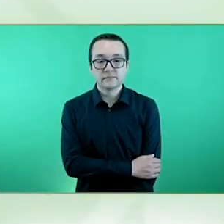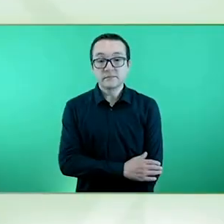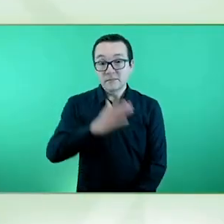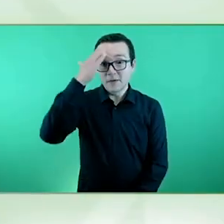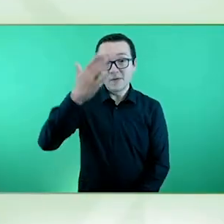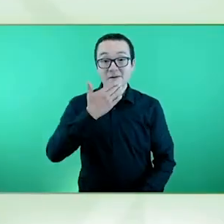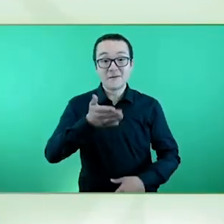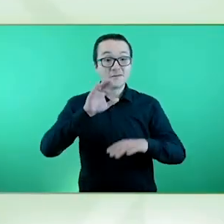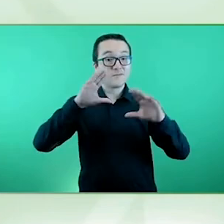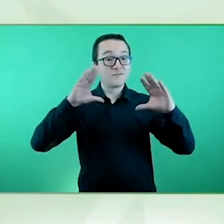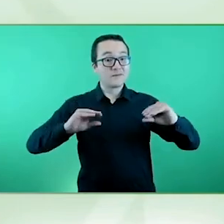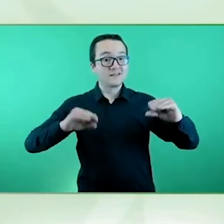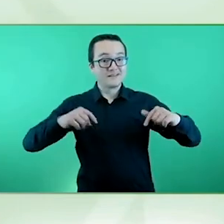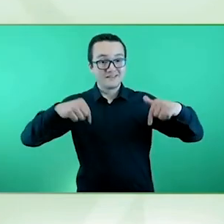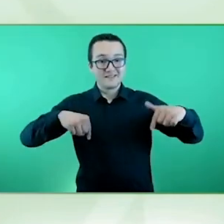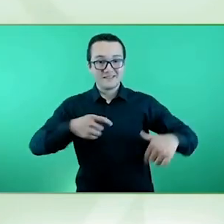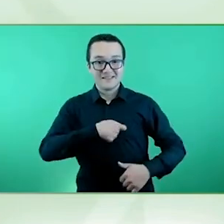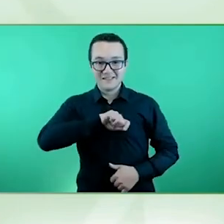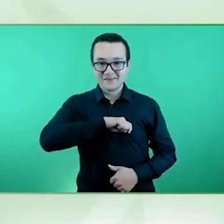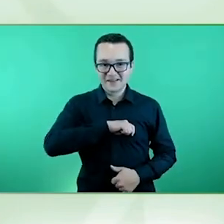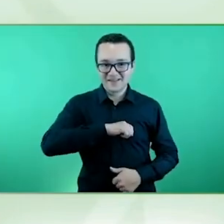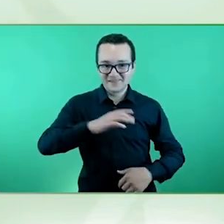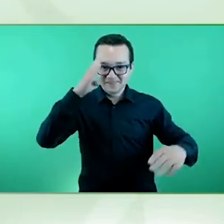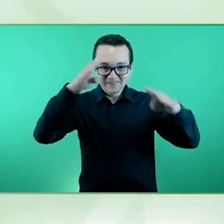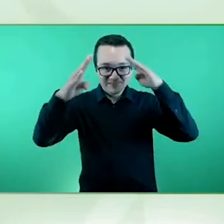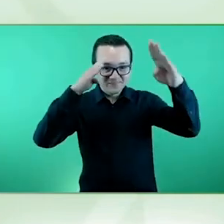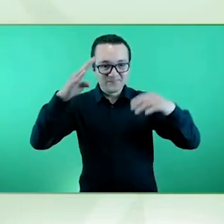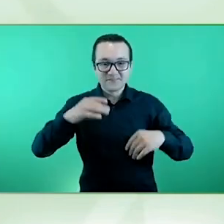¿Hola? Buenas tardes, te escuchamos.